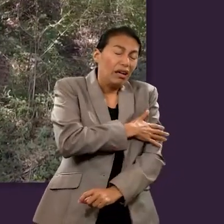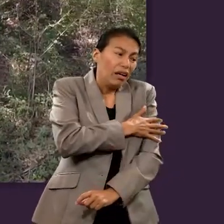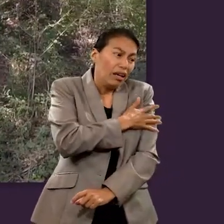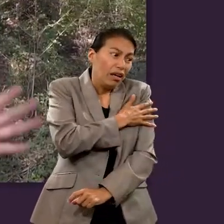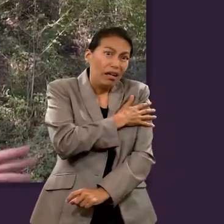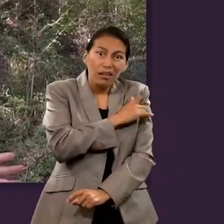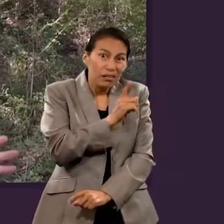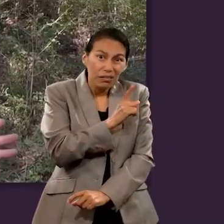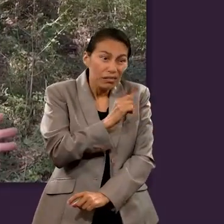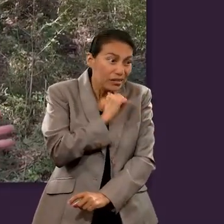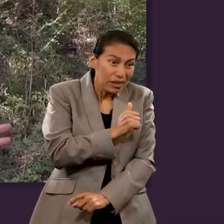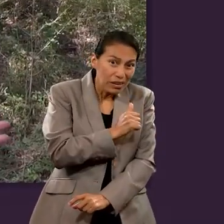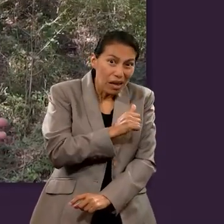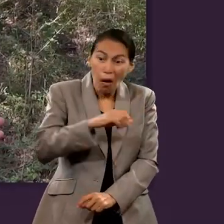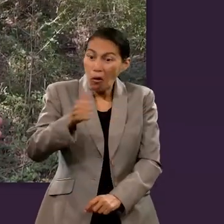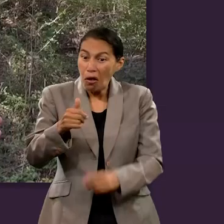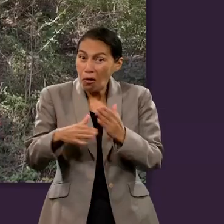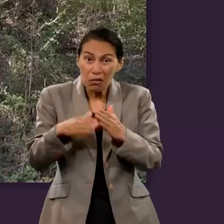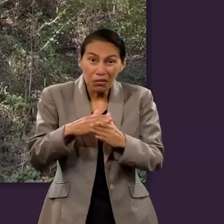conmueve nada lo va a hacer